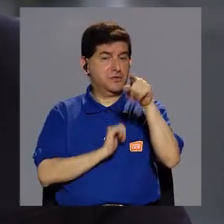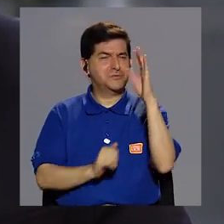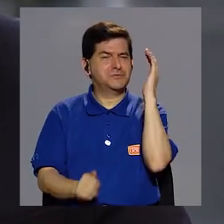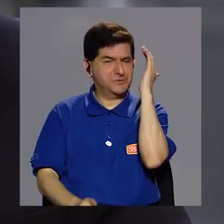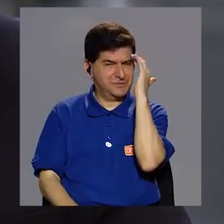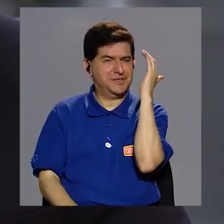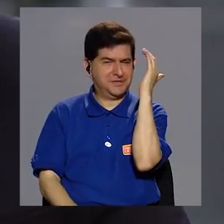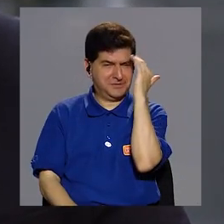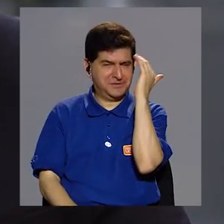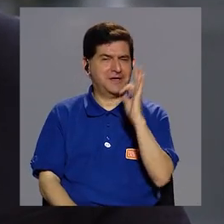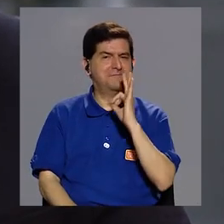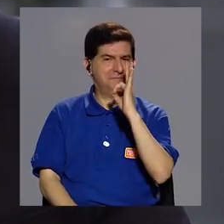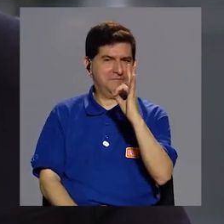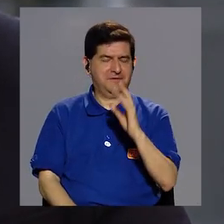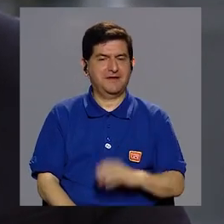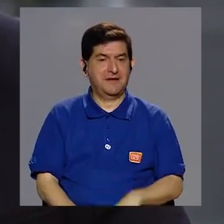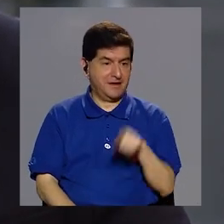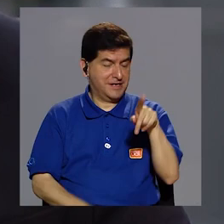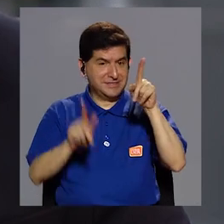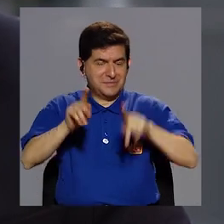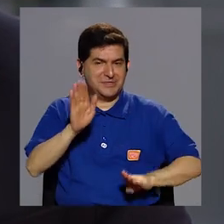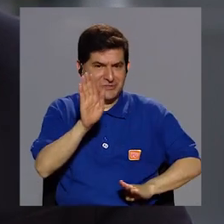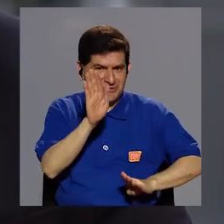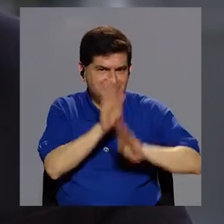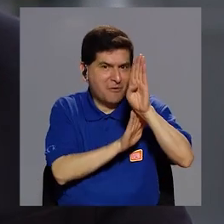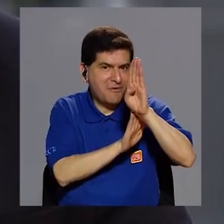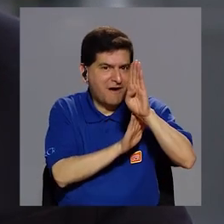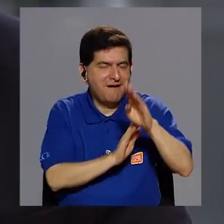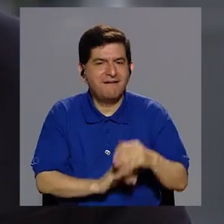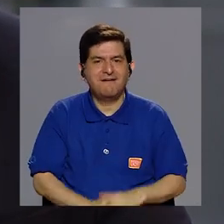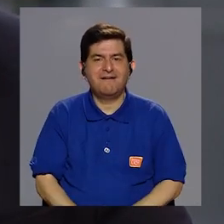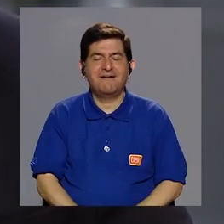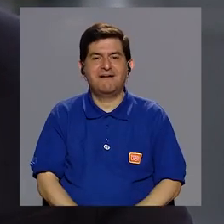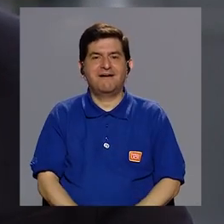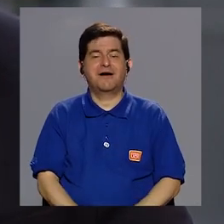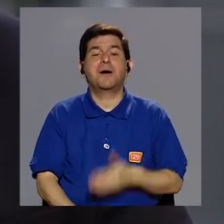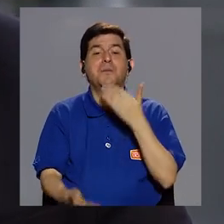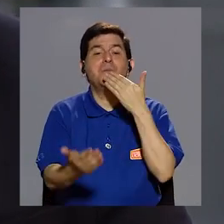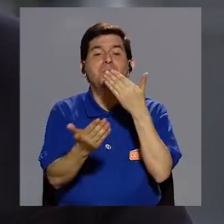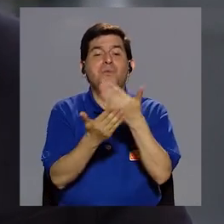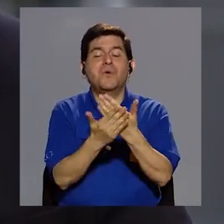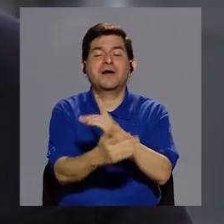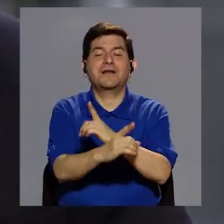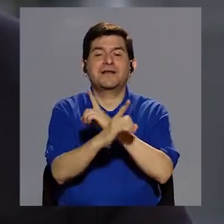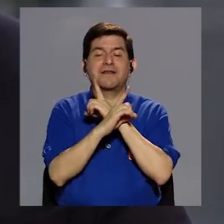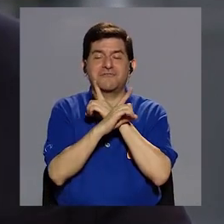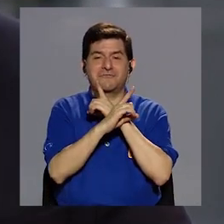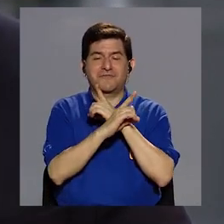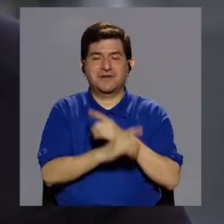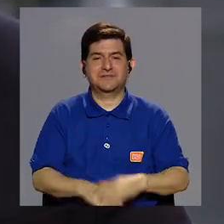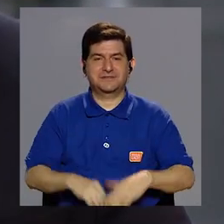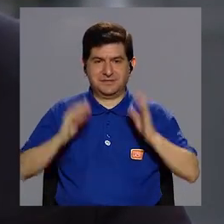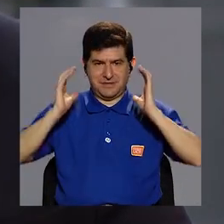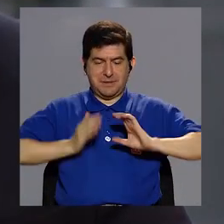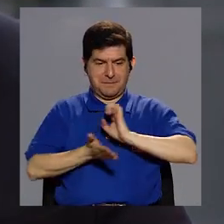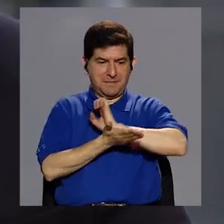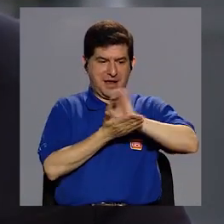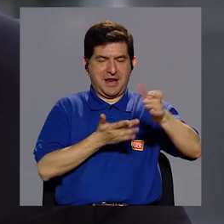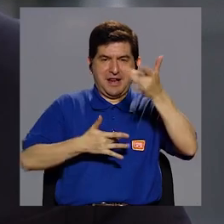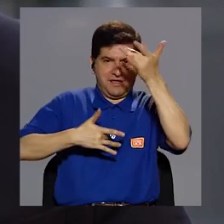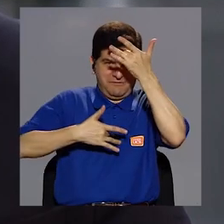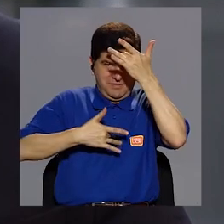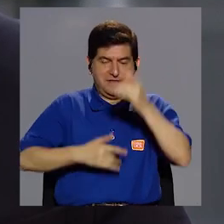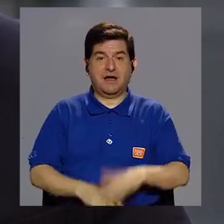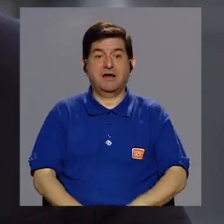desarrollar, y usted lo conoce muy bien, Saúl, va a desarrollar muy buenas defensas para